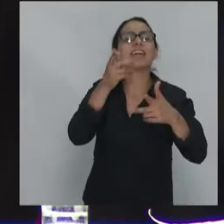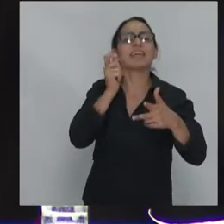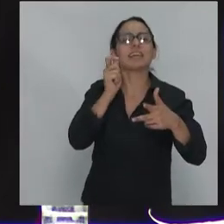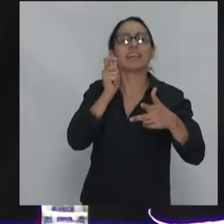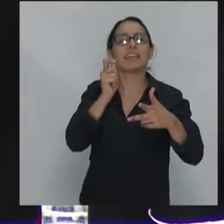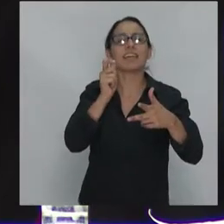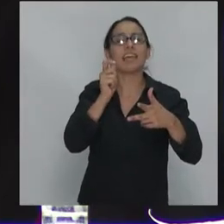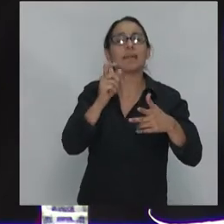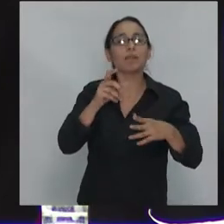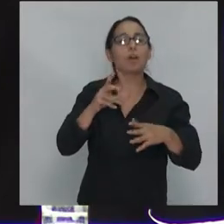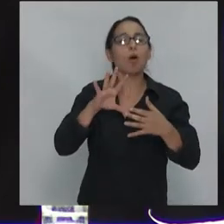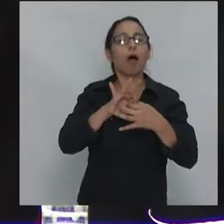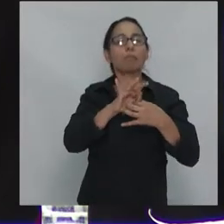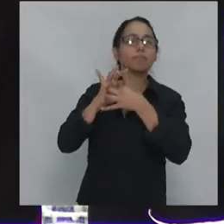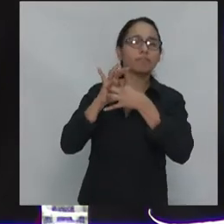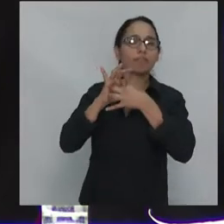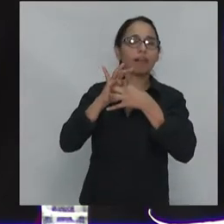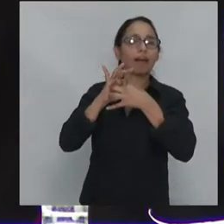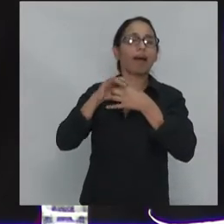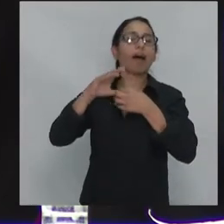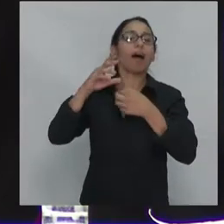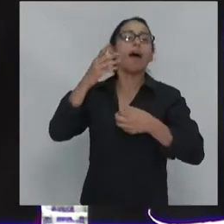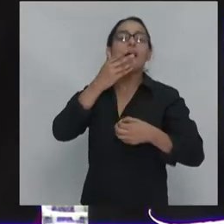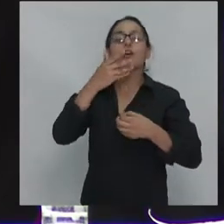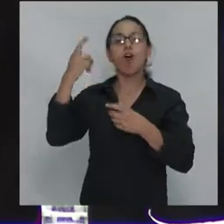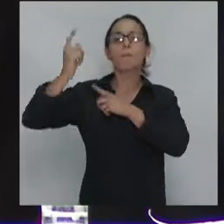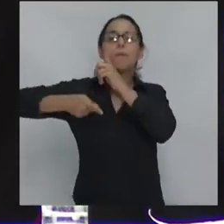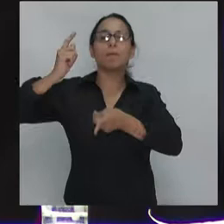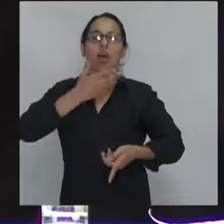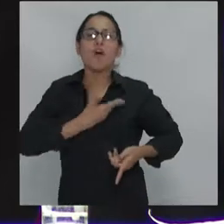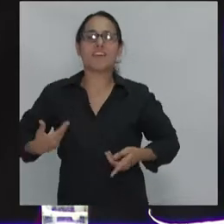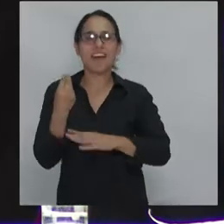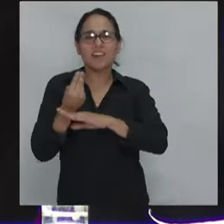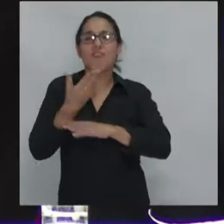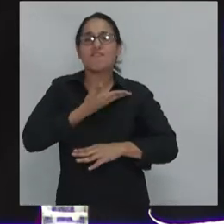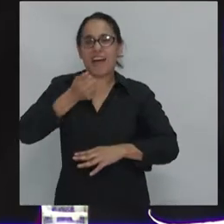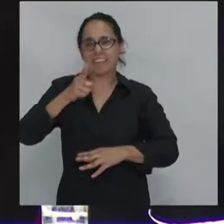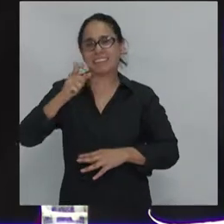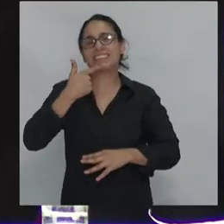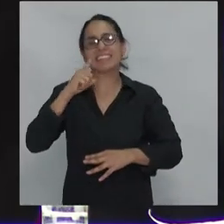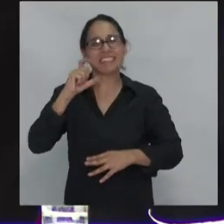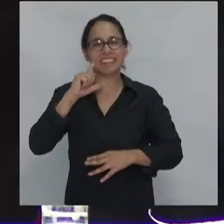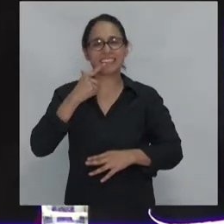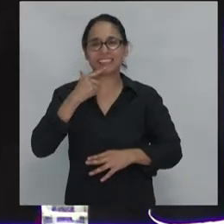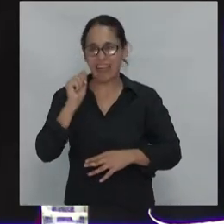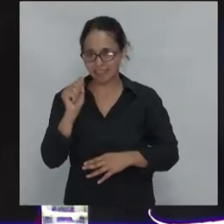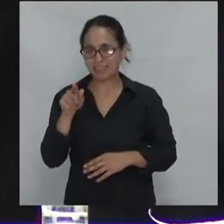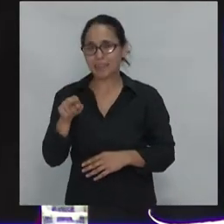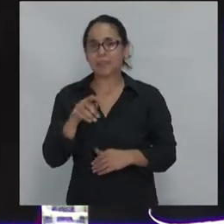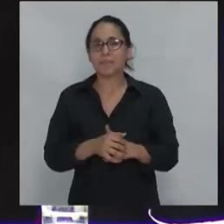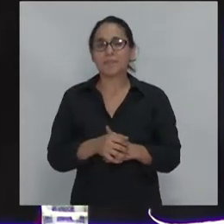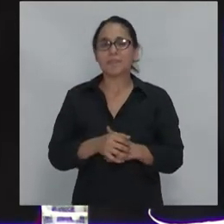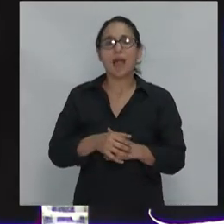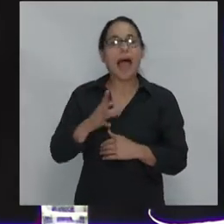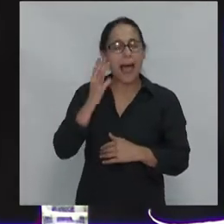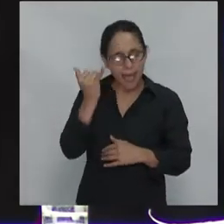dice, no, el retorno del fascismo. Bueno, como les dije, ya no estoy de acuerdo con eso, pero sí hay algo análogo a los